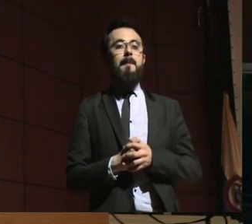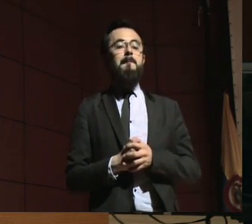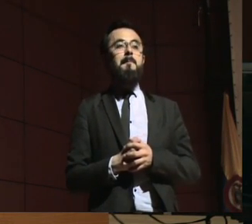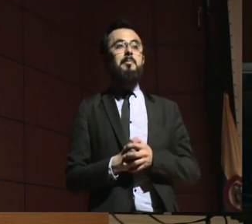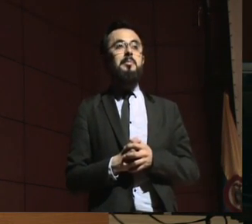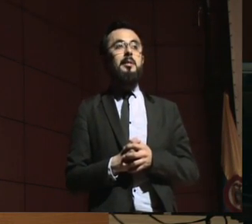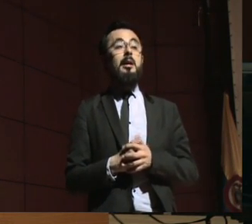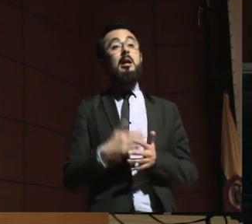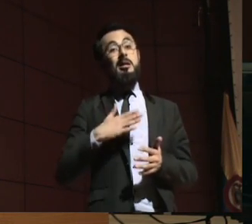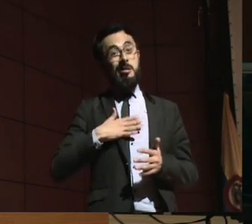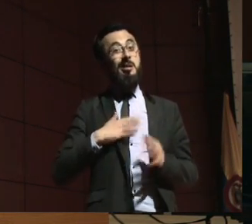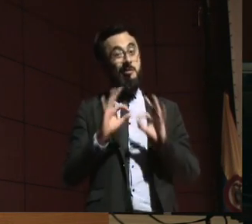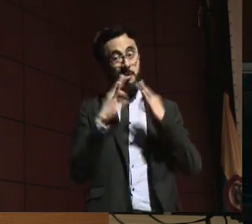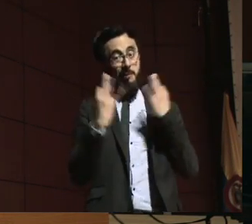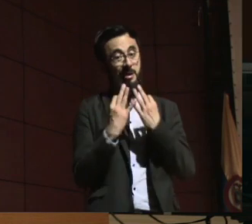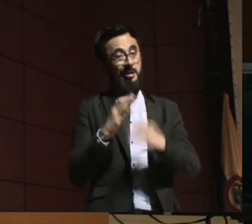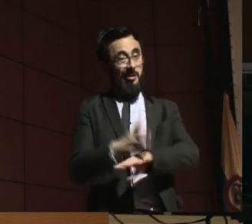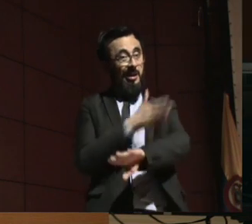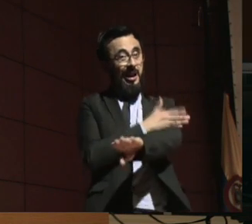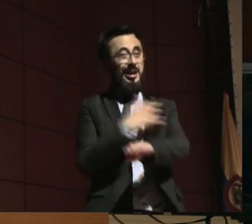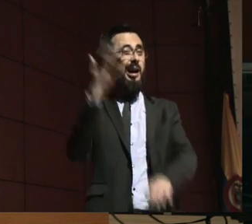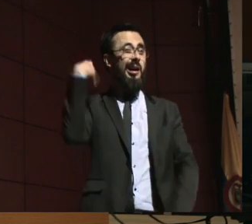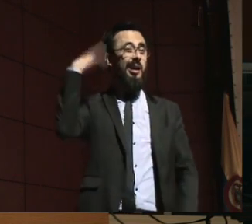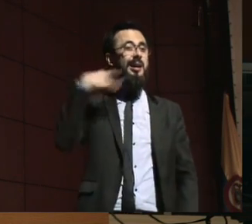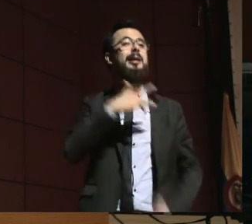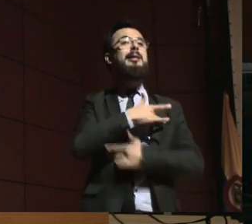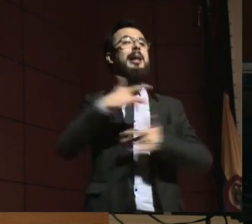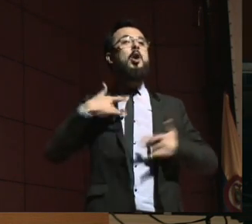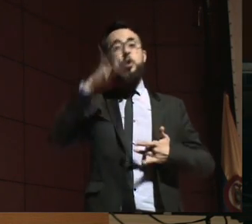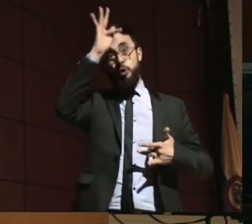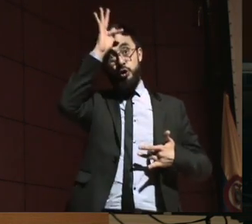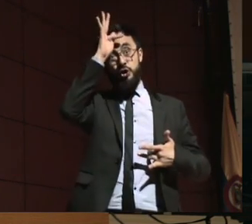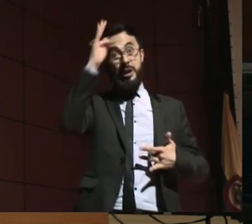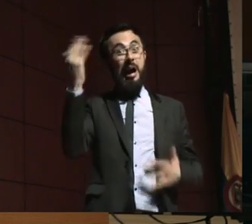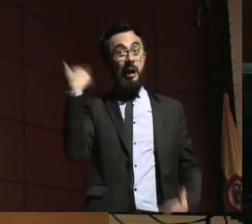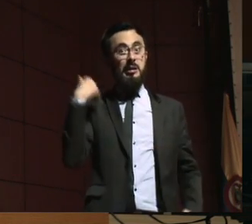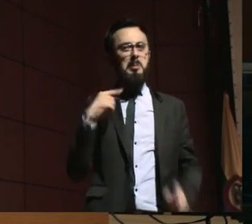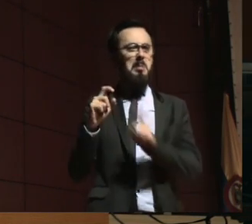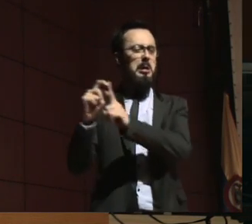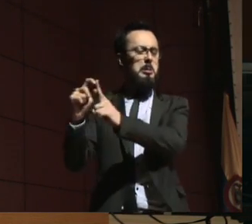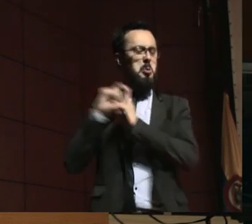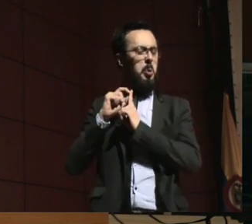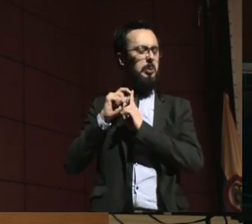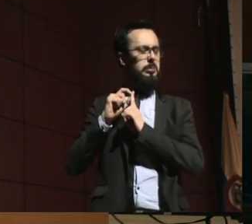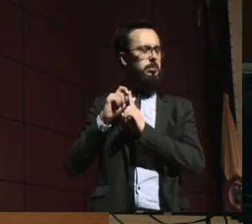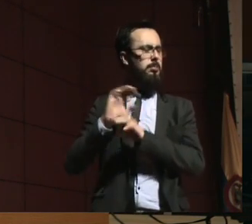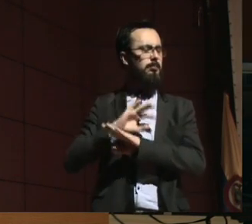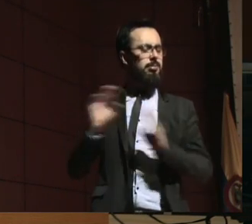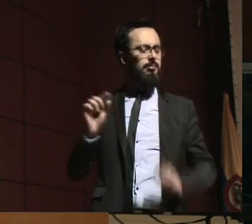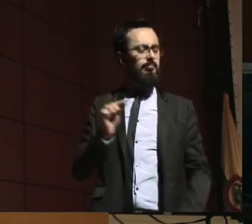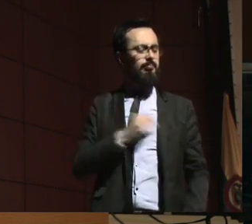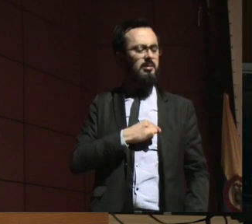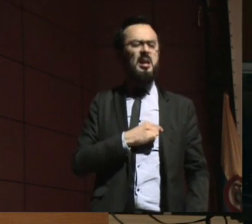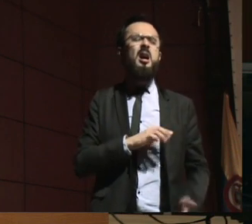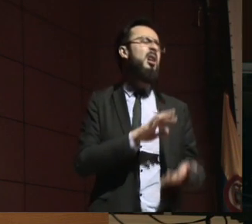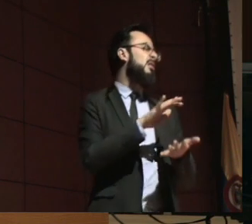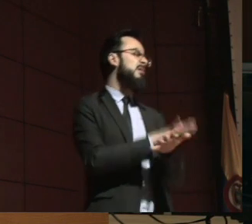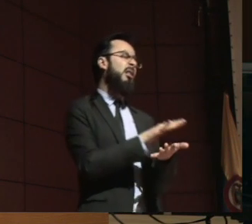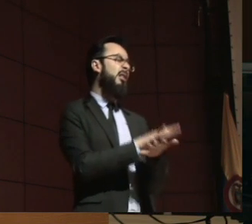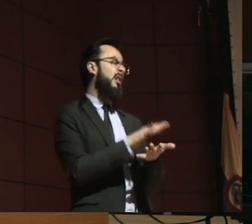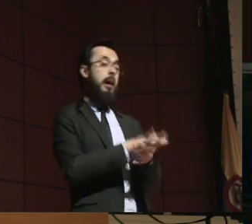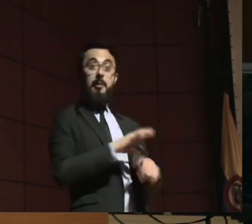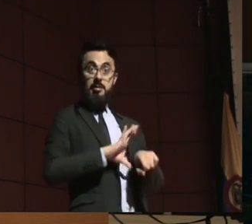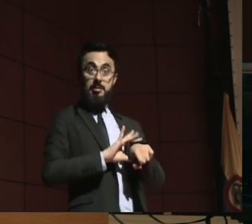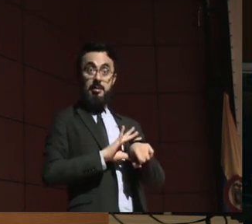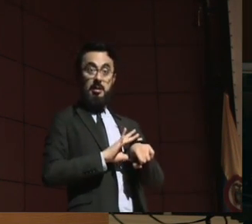nos decían, el sector salud, tranquila, que ellos se mueren rápido. Y la familia como que se quedaba en la tranquilidad, yo lo